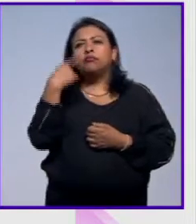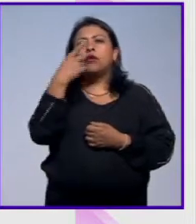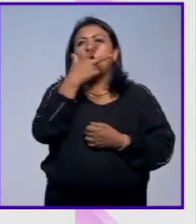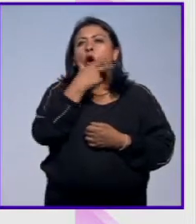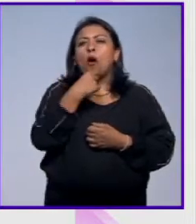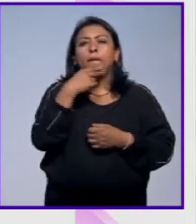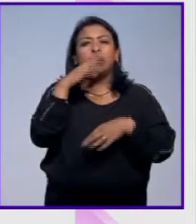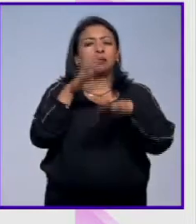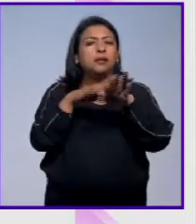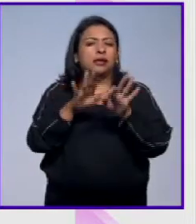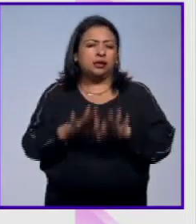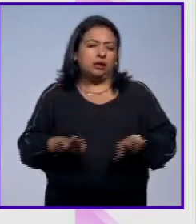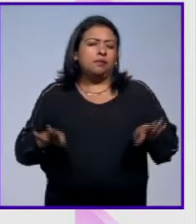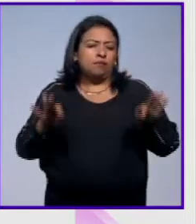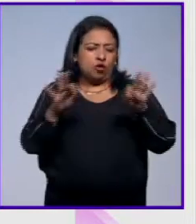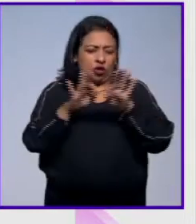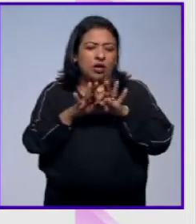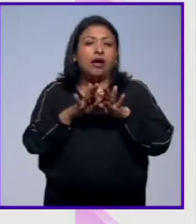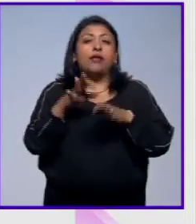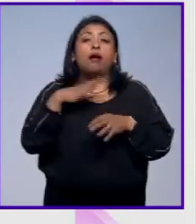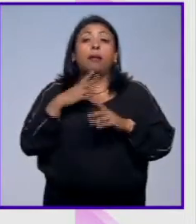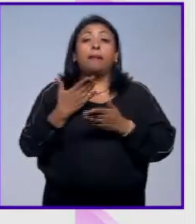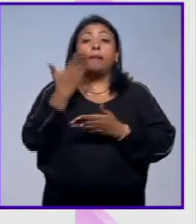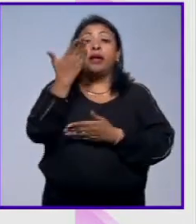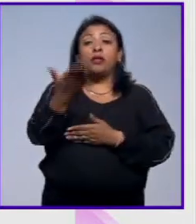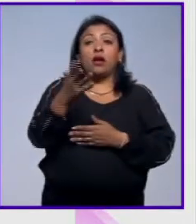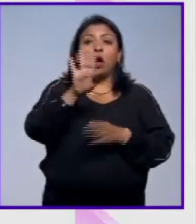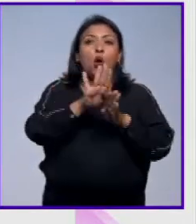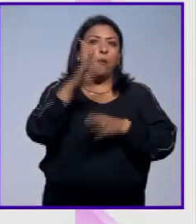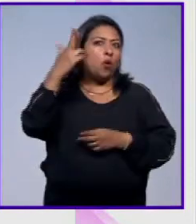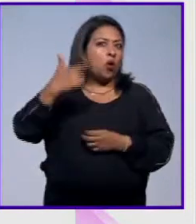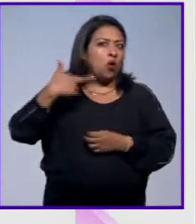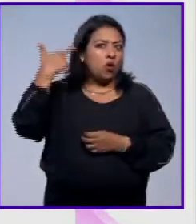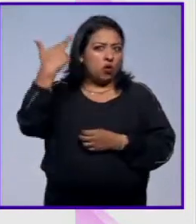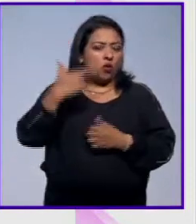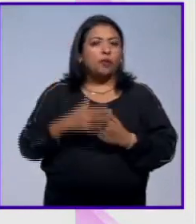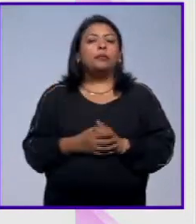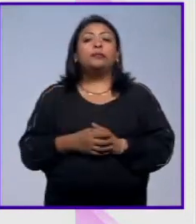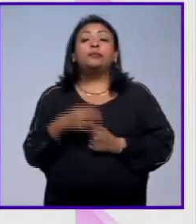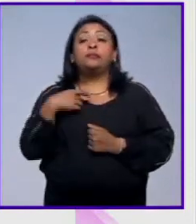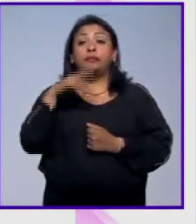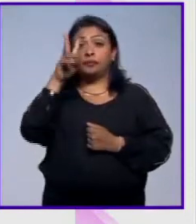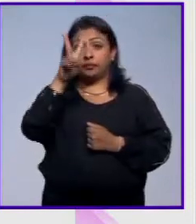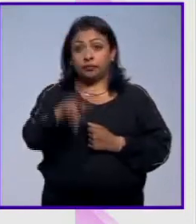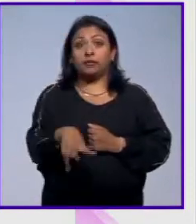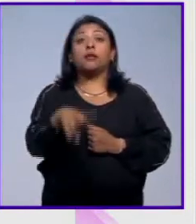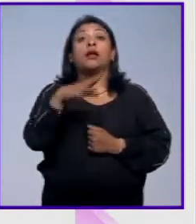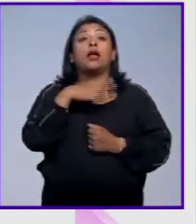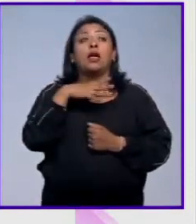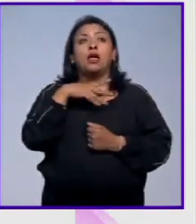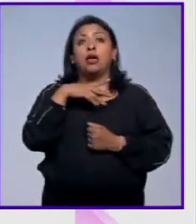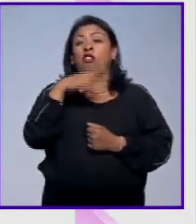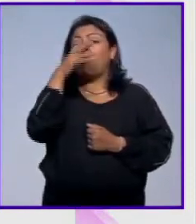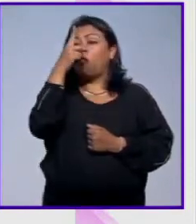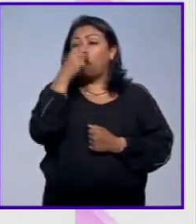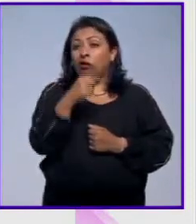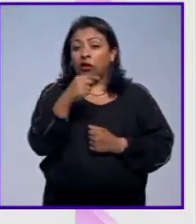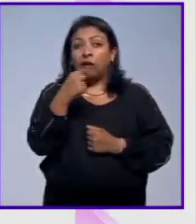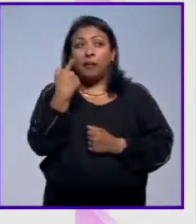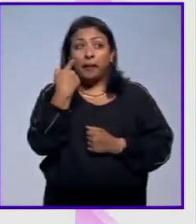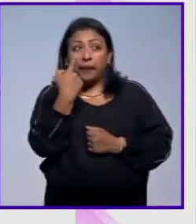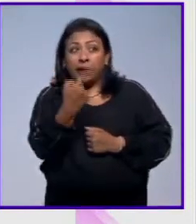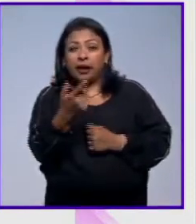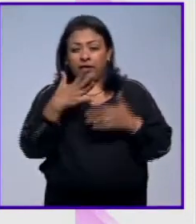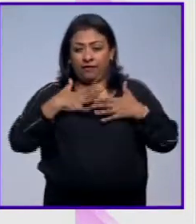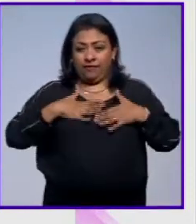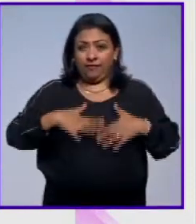hombres más importantes y tenía encargos reales en realidad es un cuadro sin terminar porque se puede notar